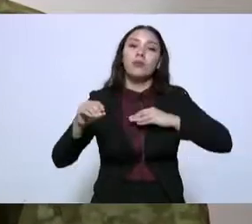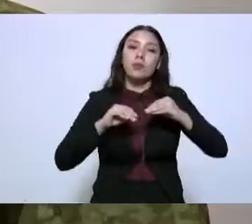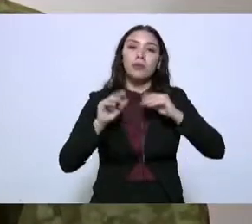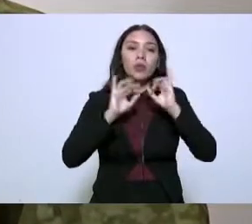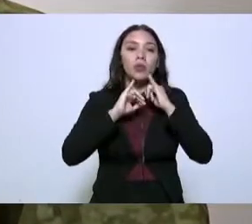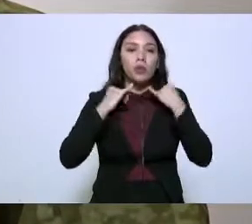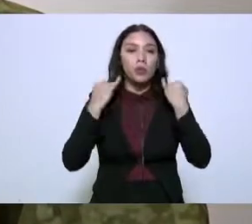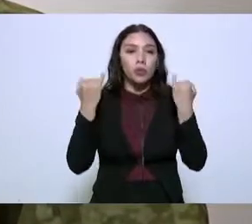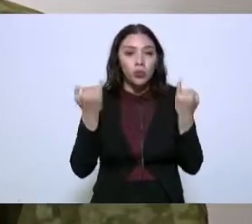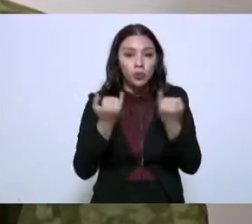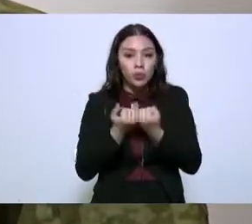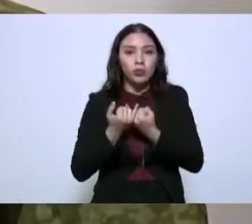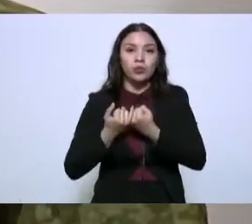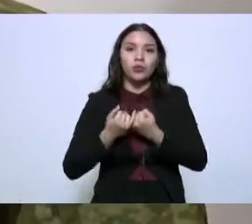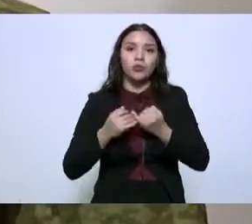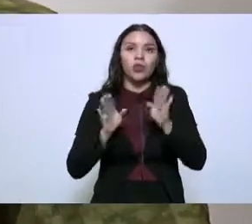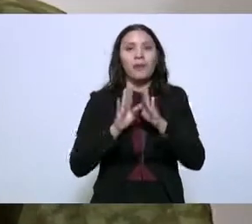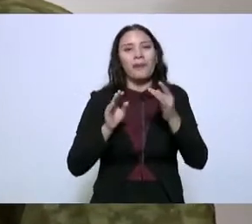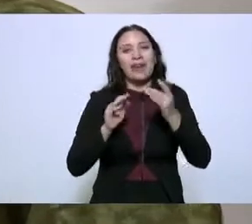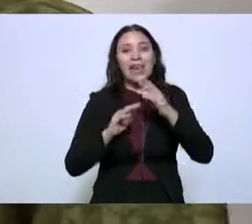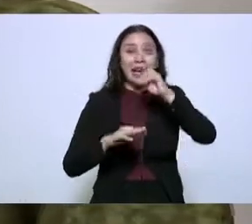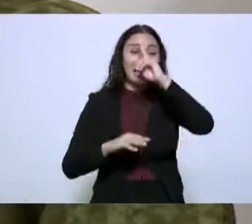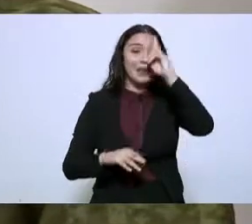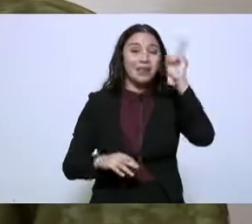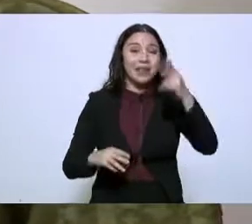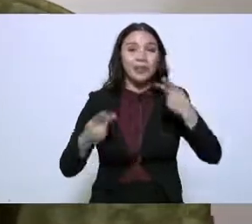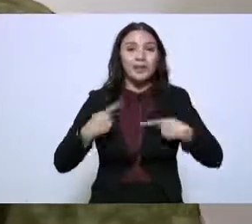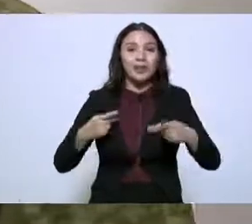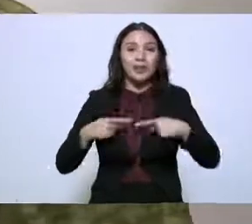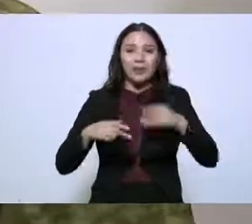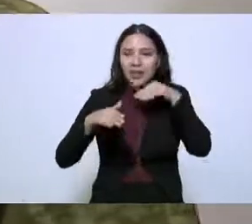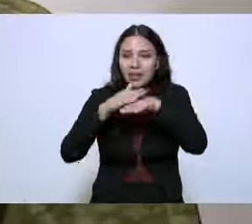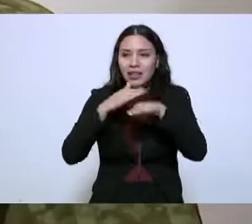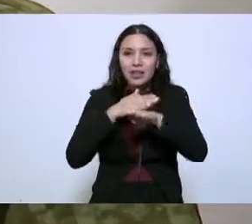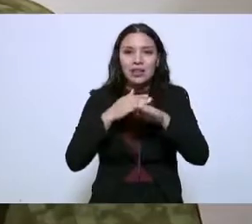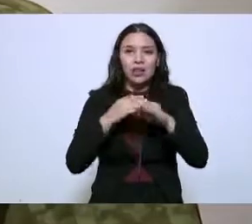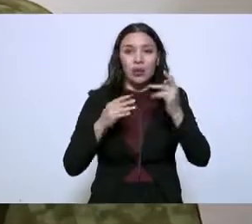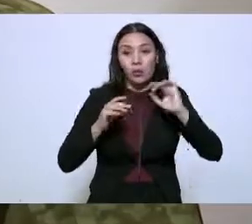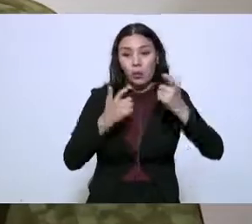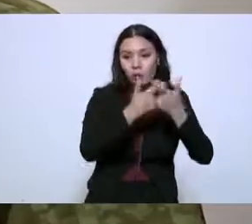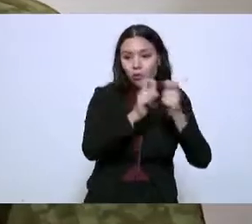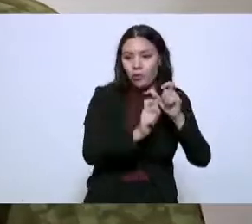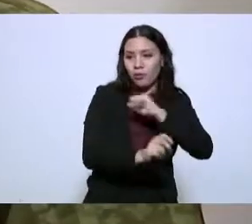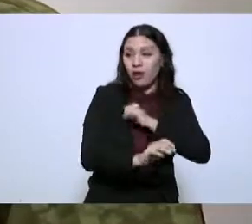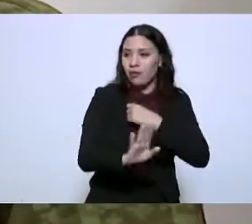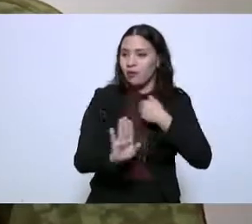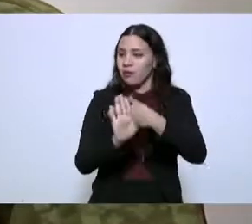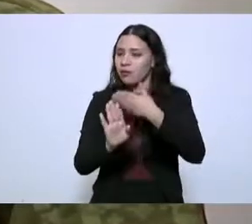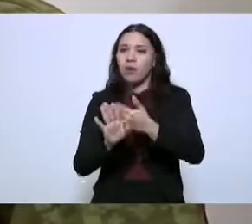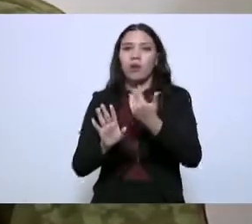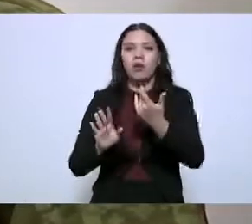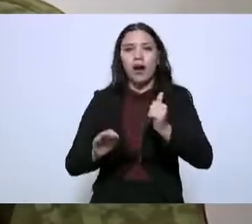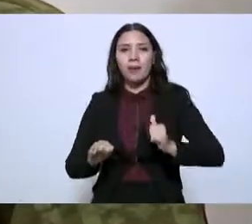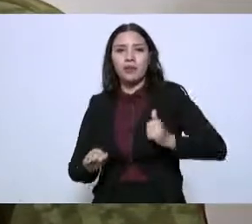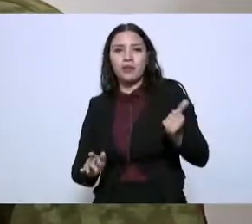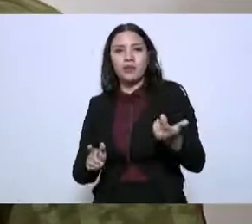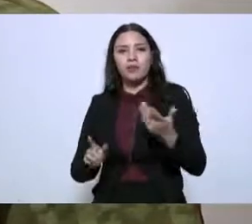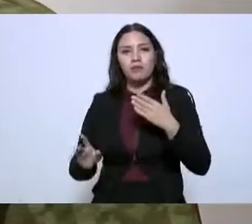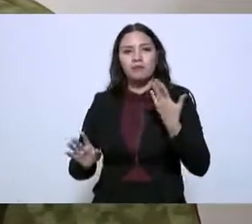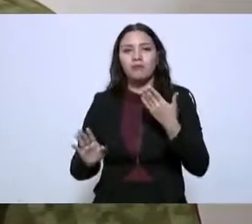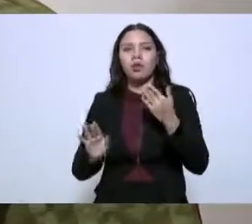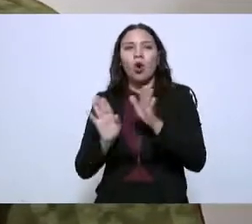para evitar que los migrantes sean víctimas de la delincuencia organizada y fortalecer el esfuerzo